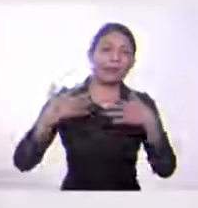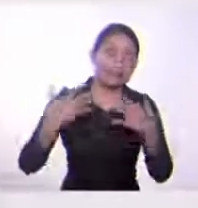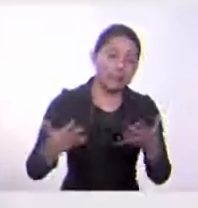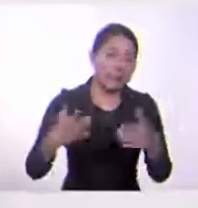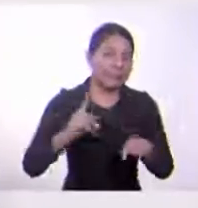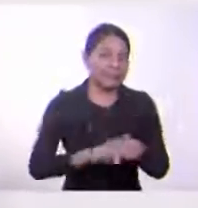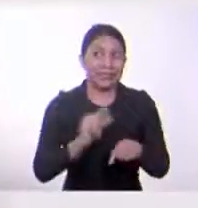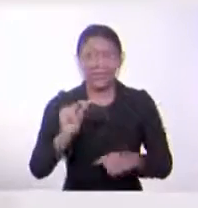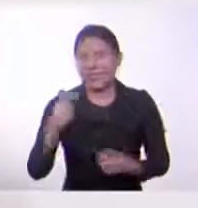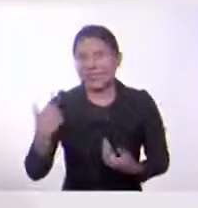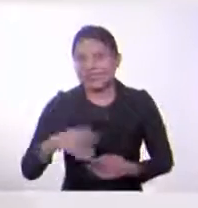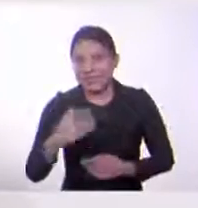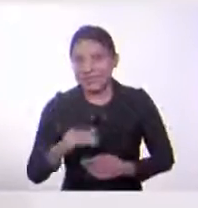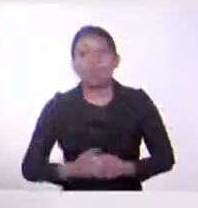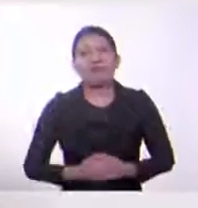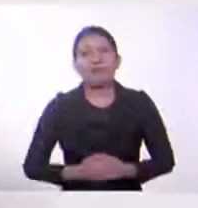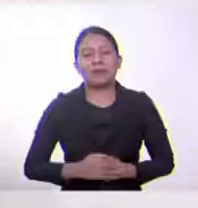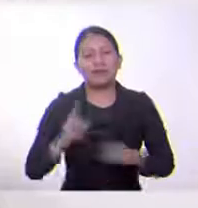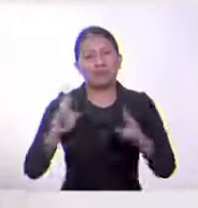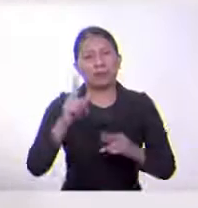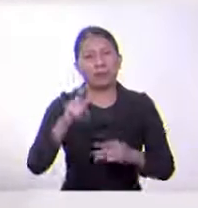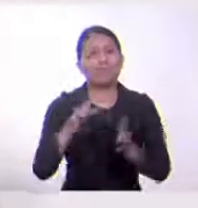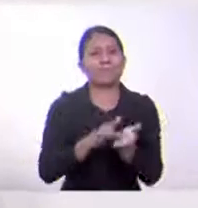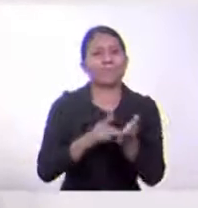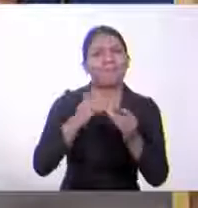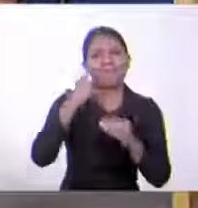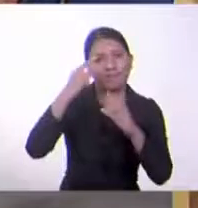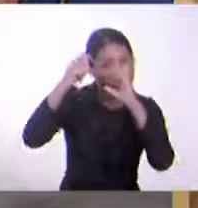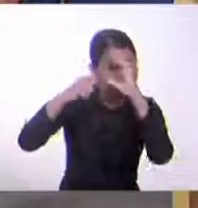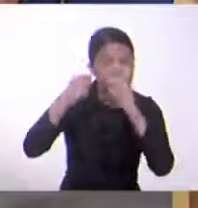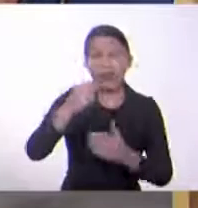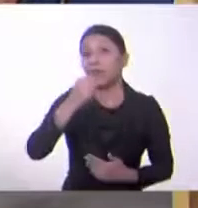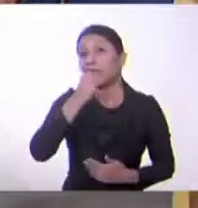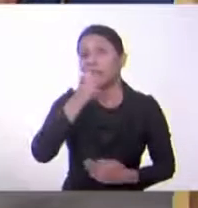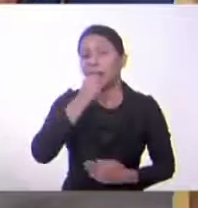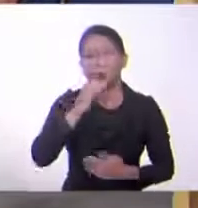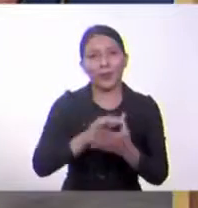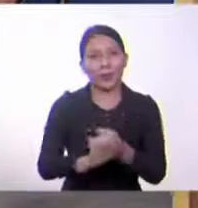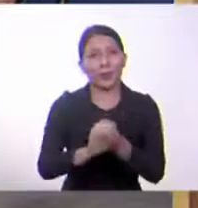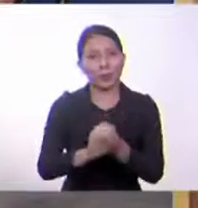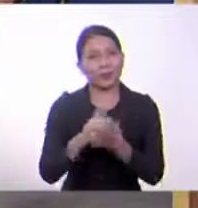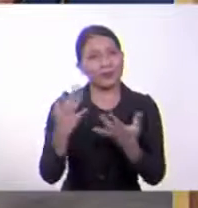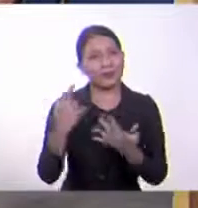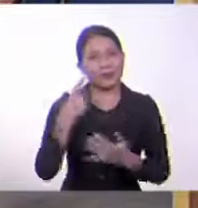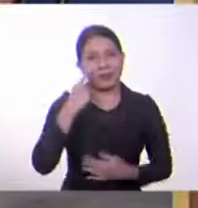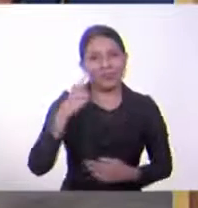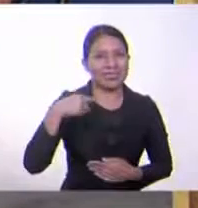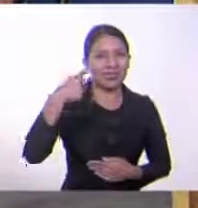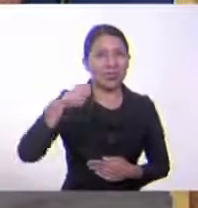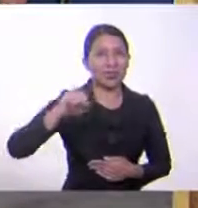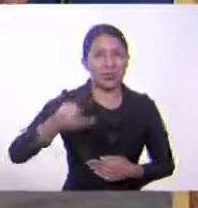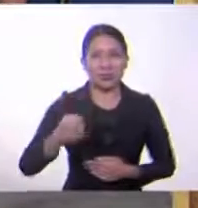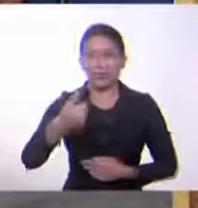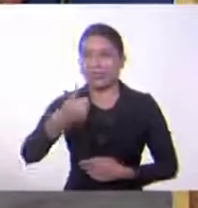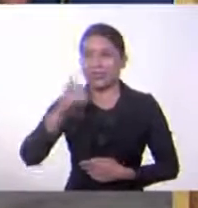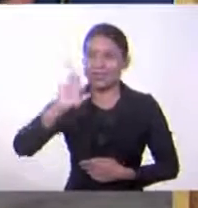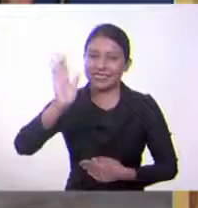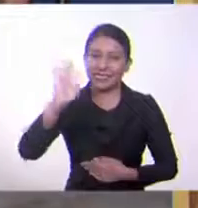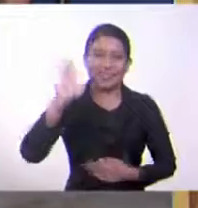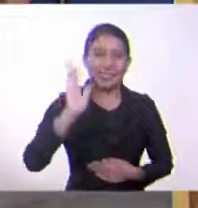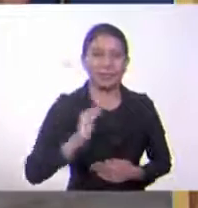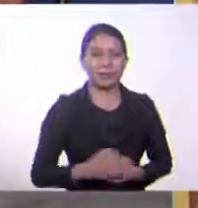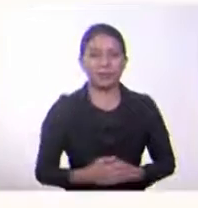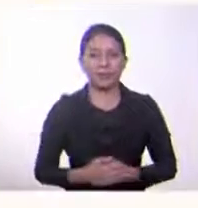esperemos que ustedes también aprovechen estas cápsulas informativas que se dan y es un gusto. Los esperamos el próximo jueves. Exacto. Hasta la próxima.